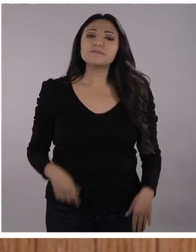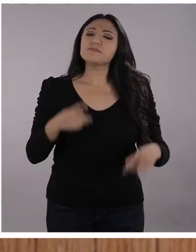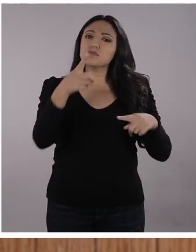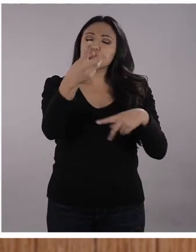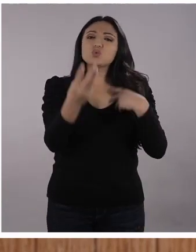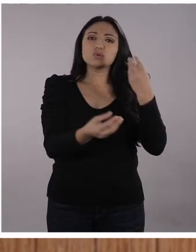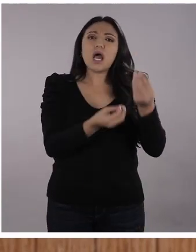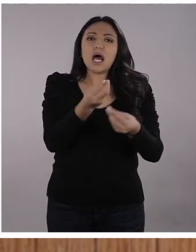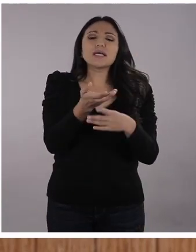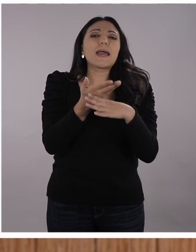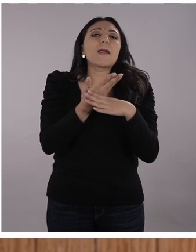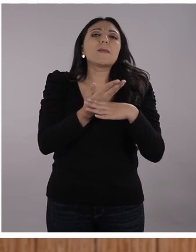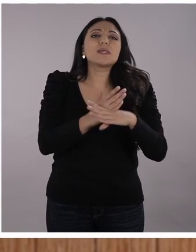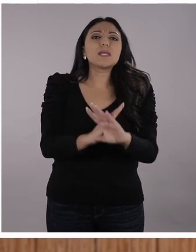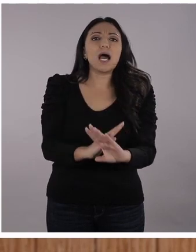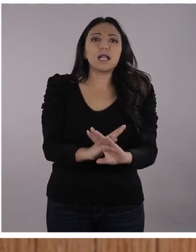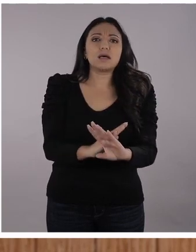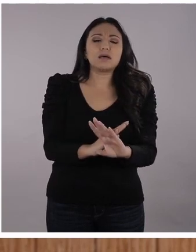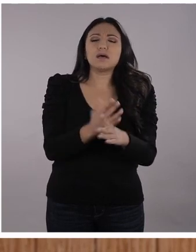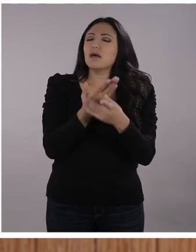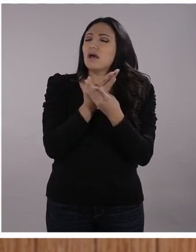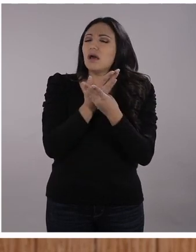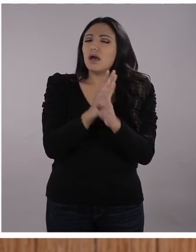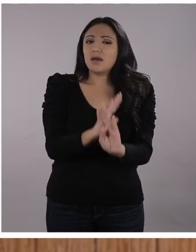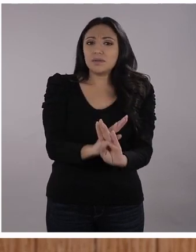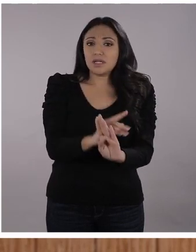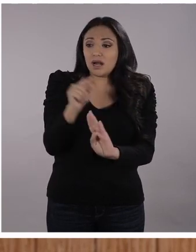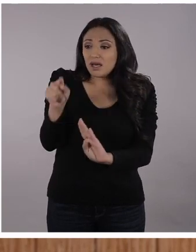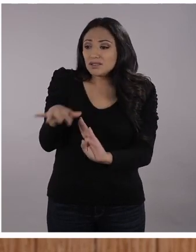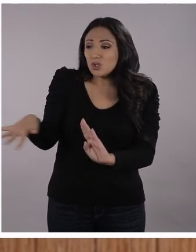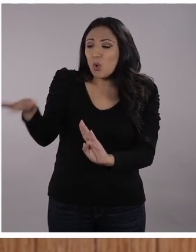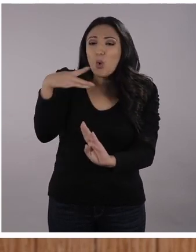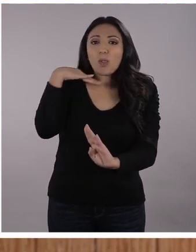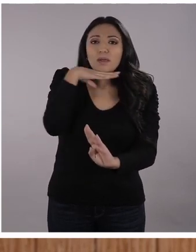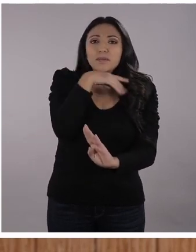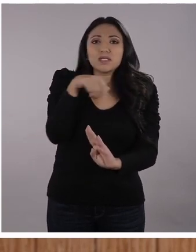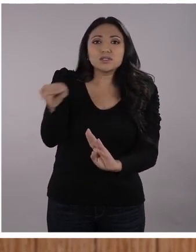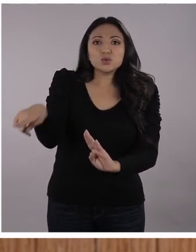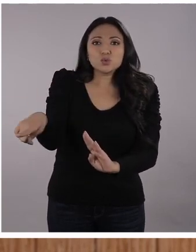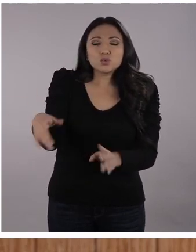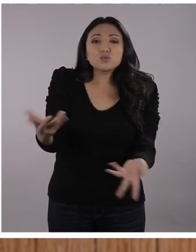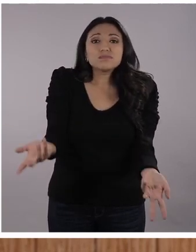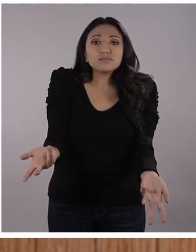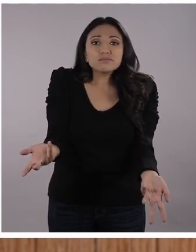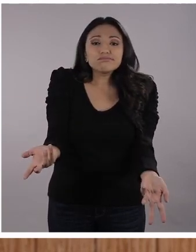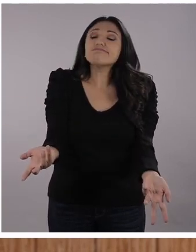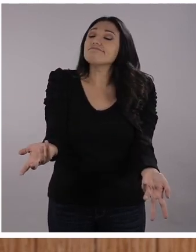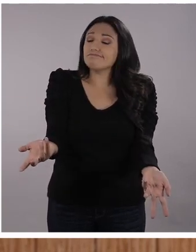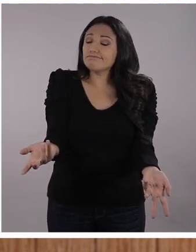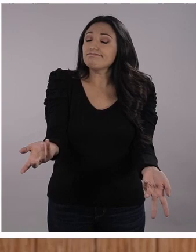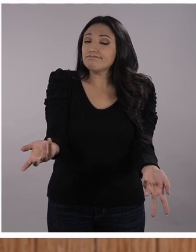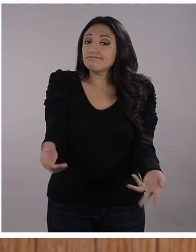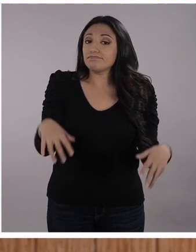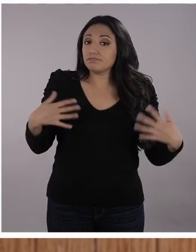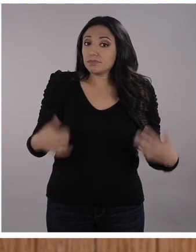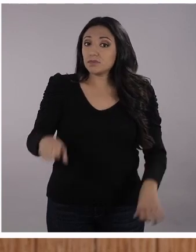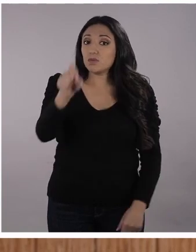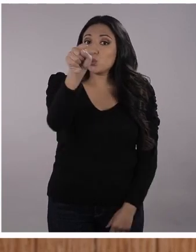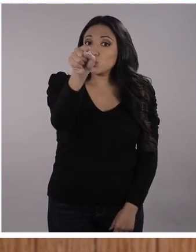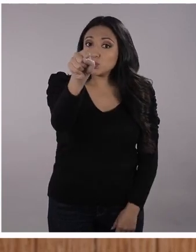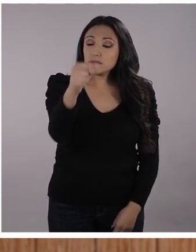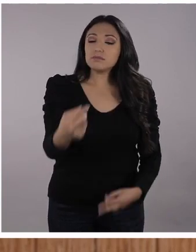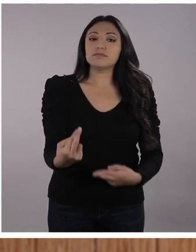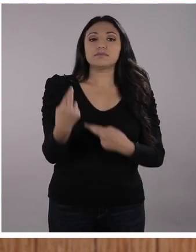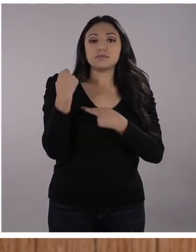haciendo para evitar que esos mil litros de agua se contaminen? Chicos y chicas, está en nuestras